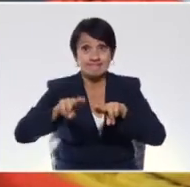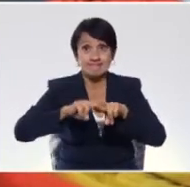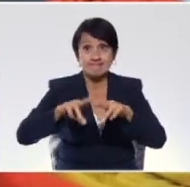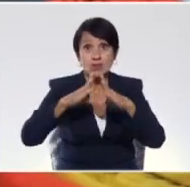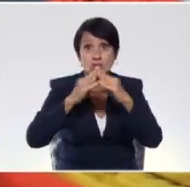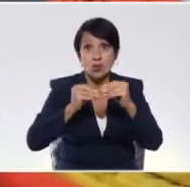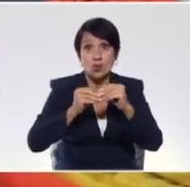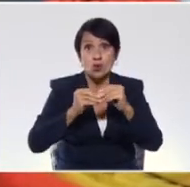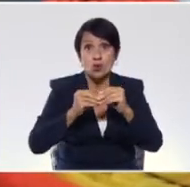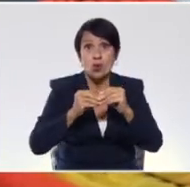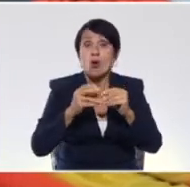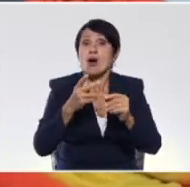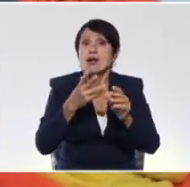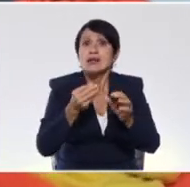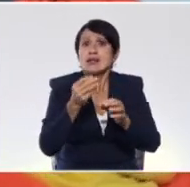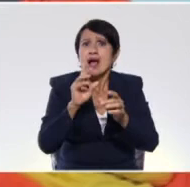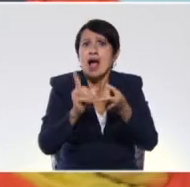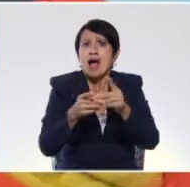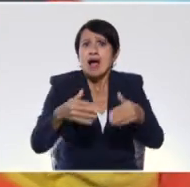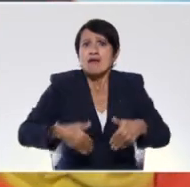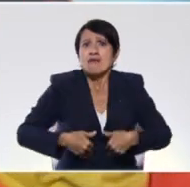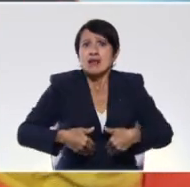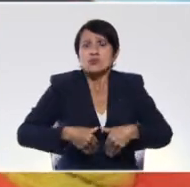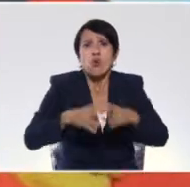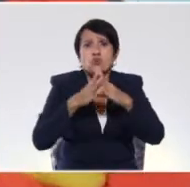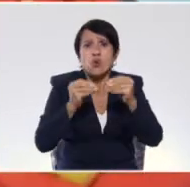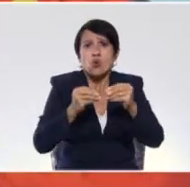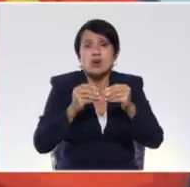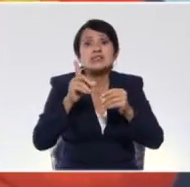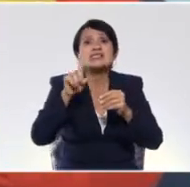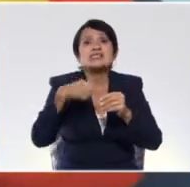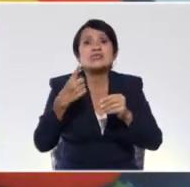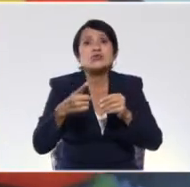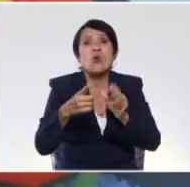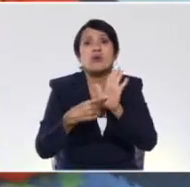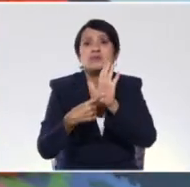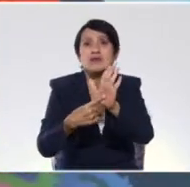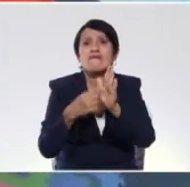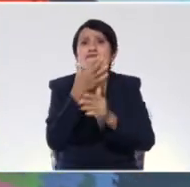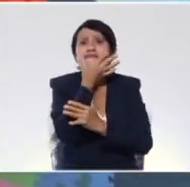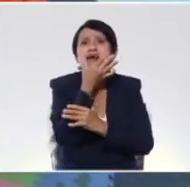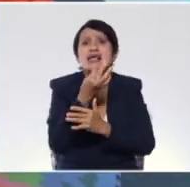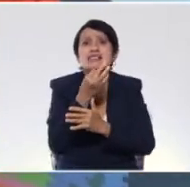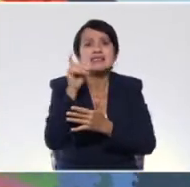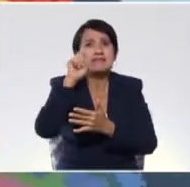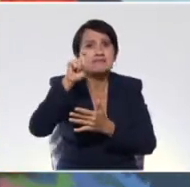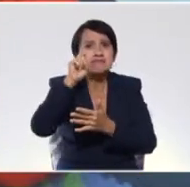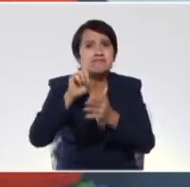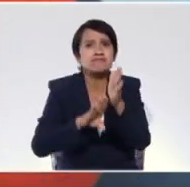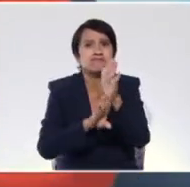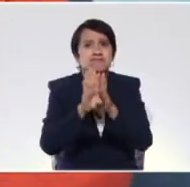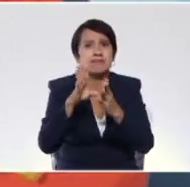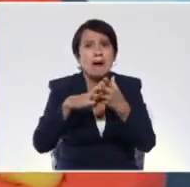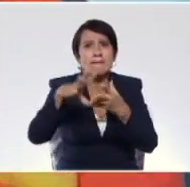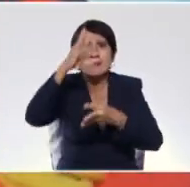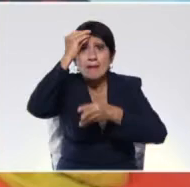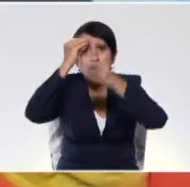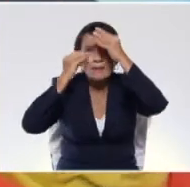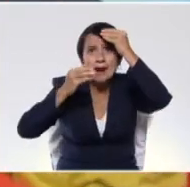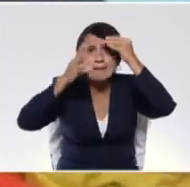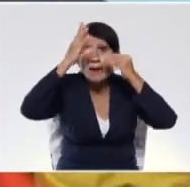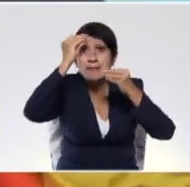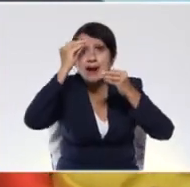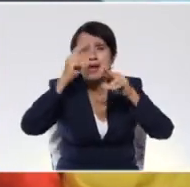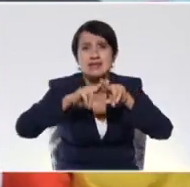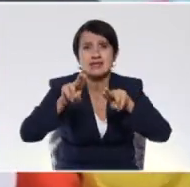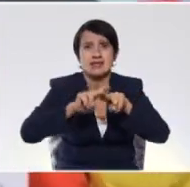no va a ser un esfuerzo, sencillamente va a formar parte de lo cotidiano. Y bueno, vamos a hacer que